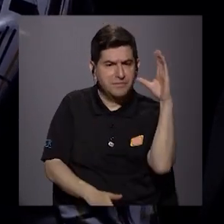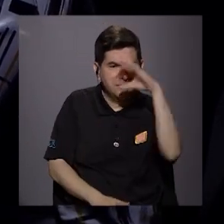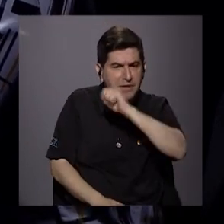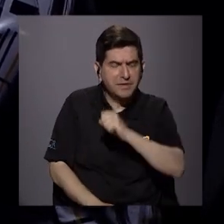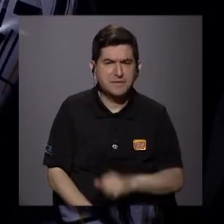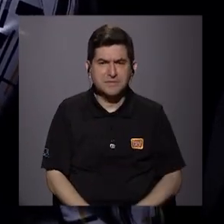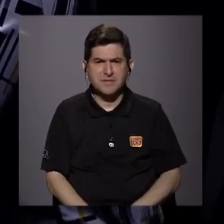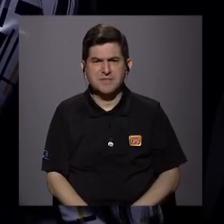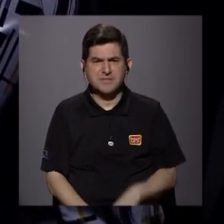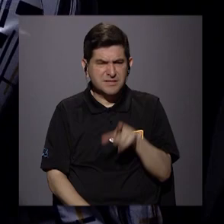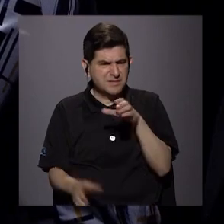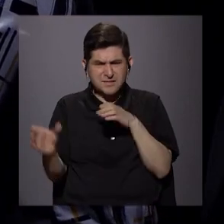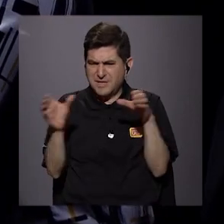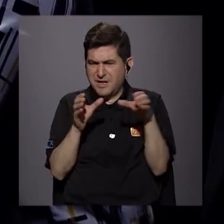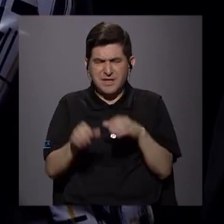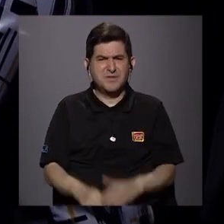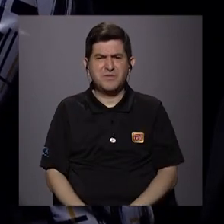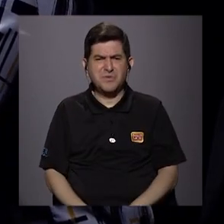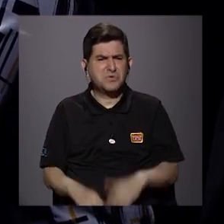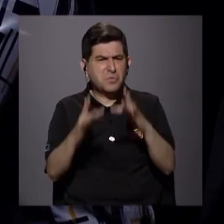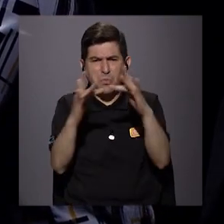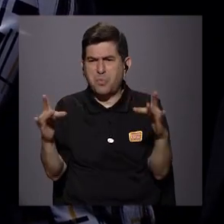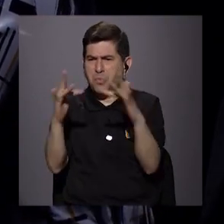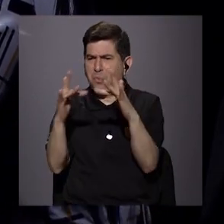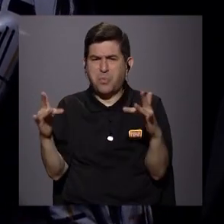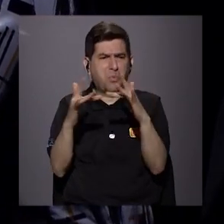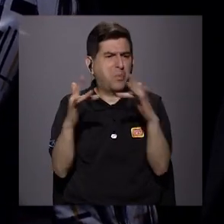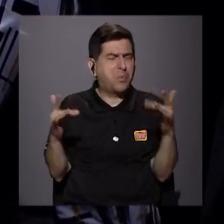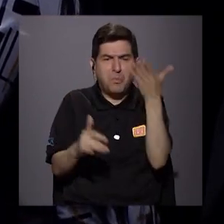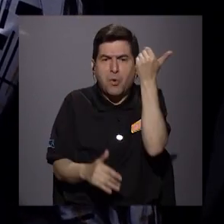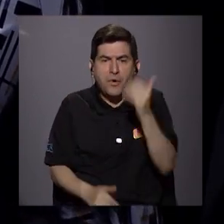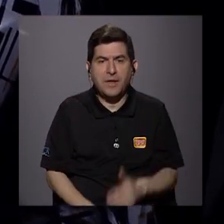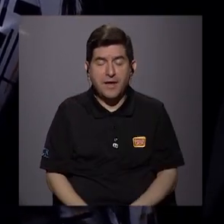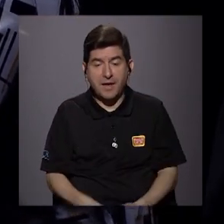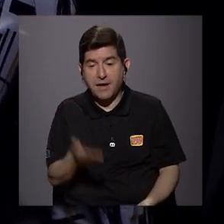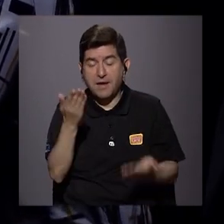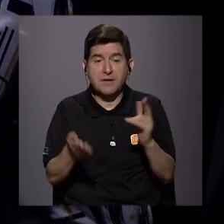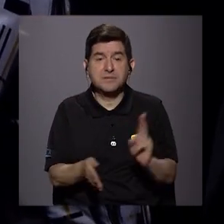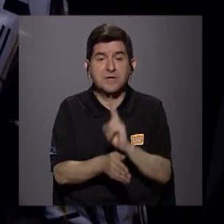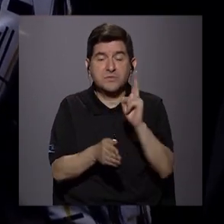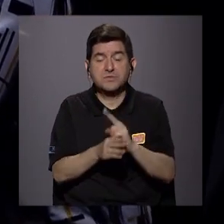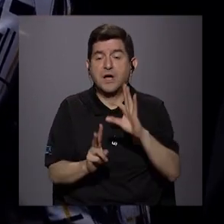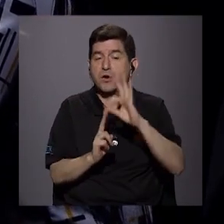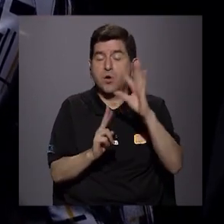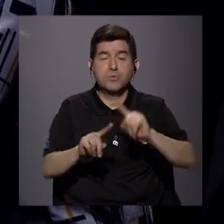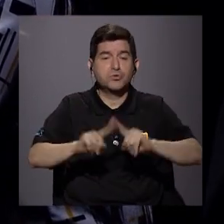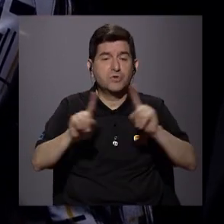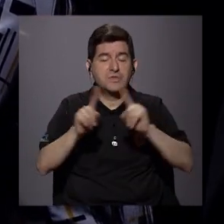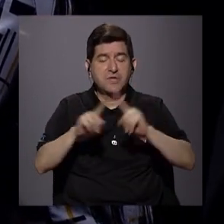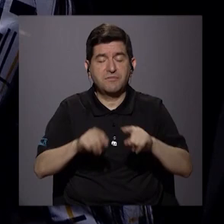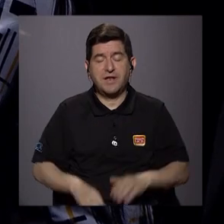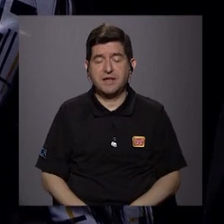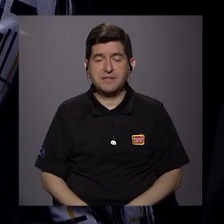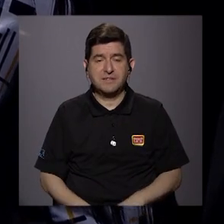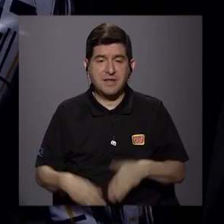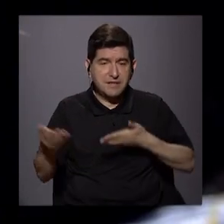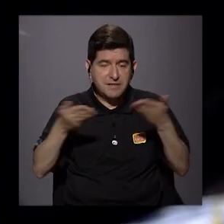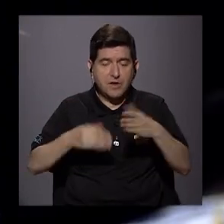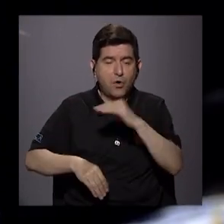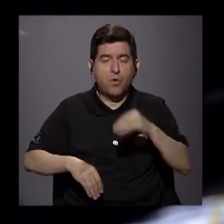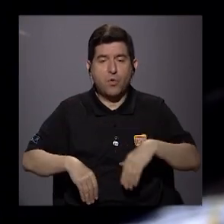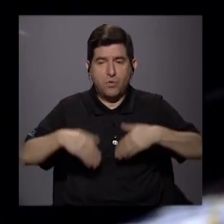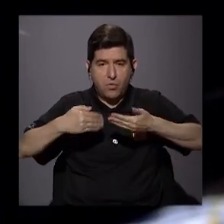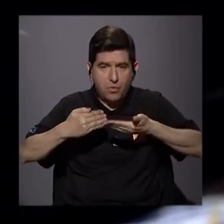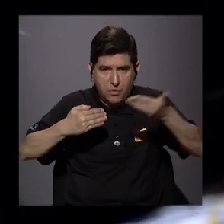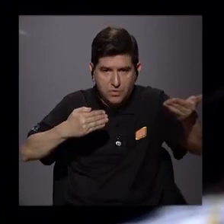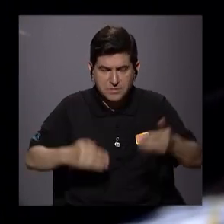ver que por qué en centros comerciales hay tanta desocupación y puede ser que estén utilizando medios alternativos de venta de sus bienes y servicios. Se puede